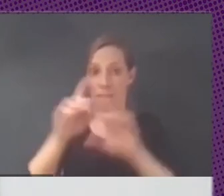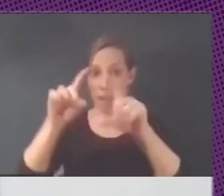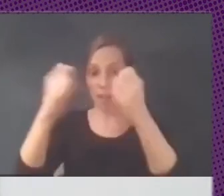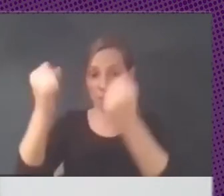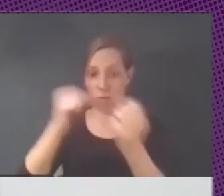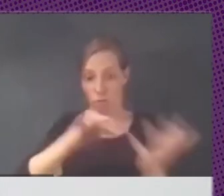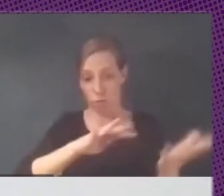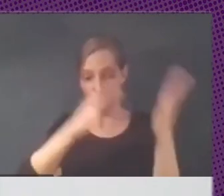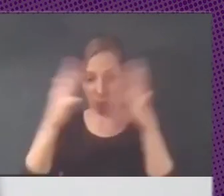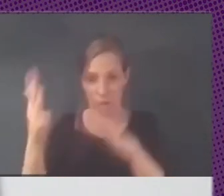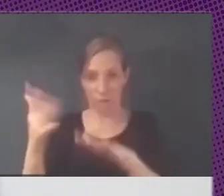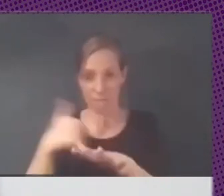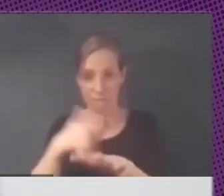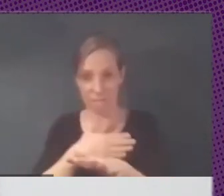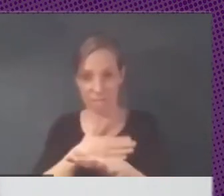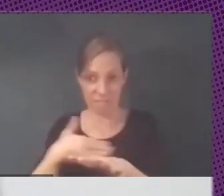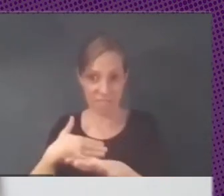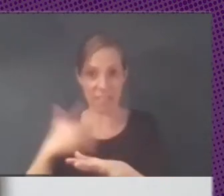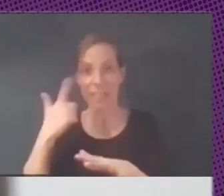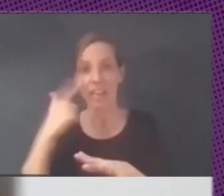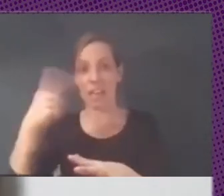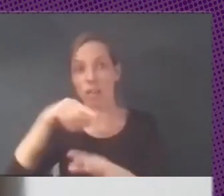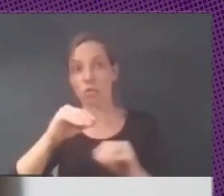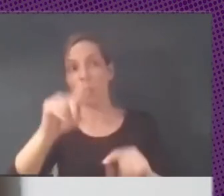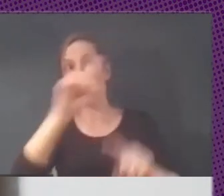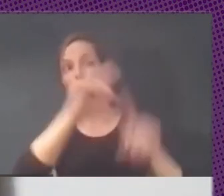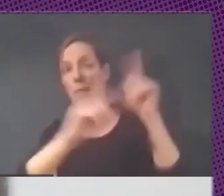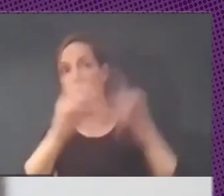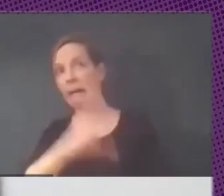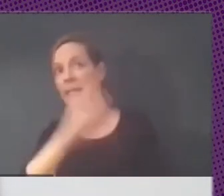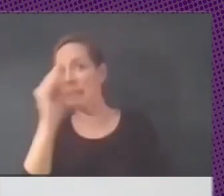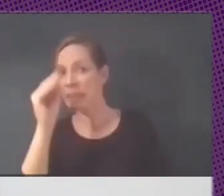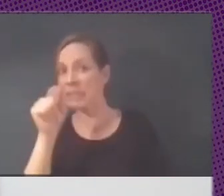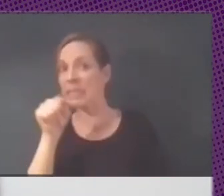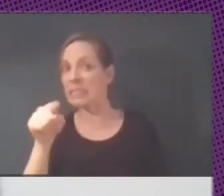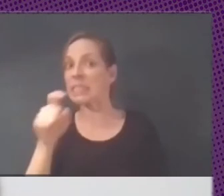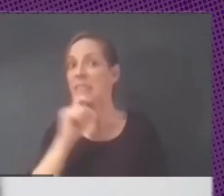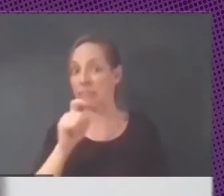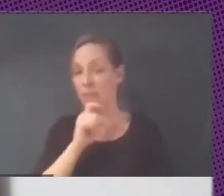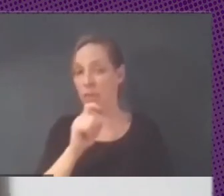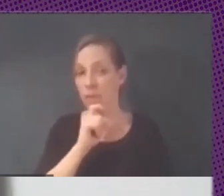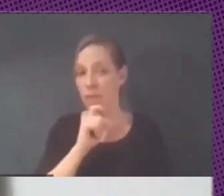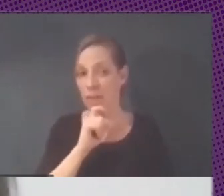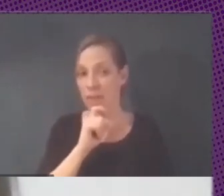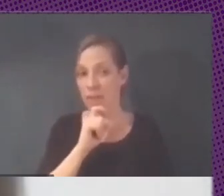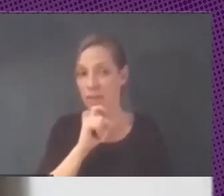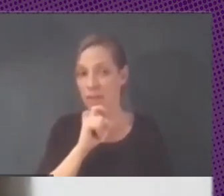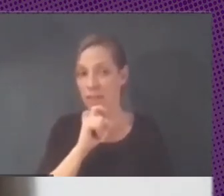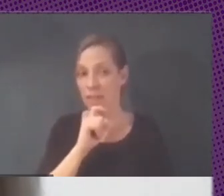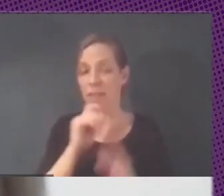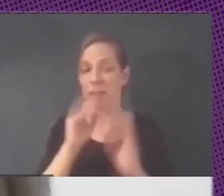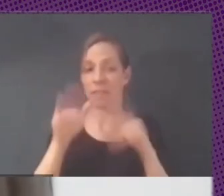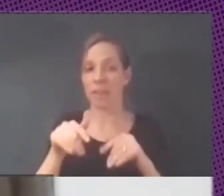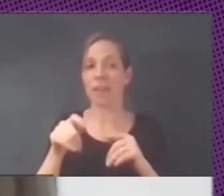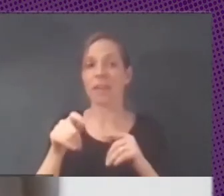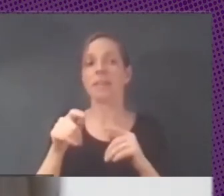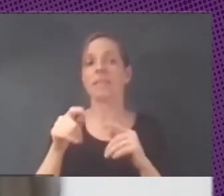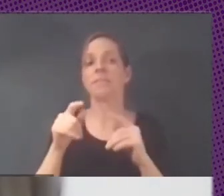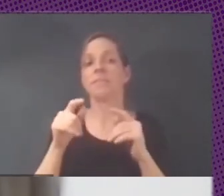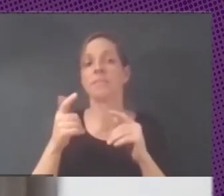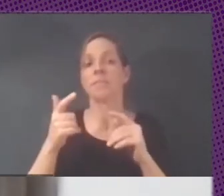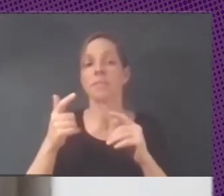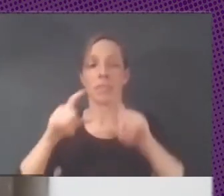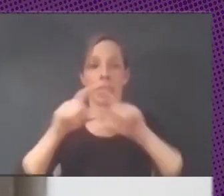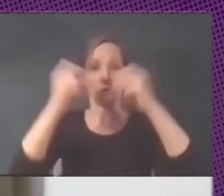comprensión sobre el abordaje del problema hacia derramando hacia toda la institución una institución tan grande como la